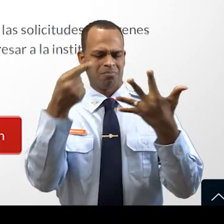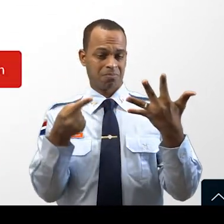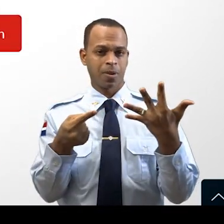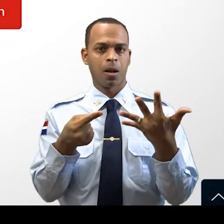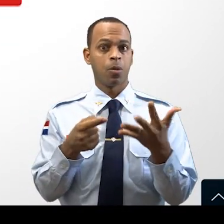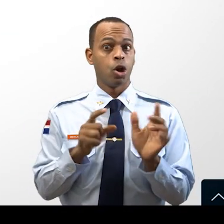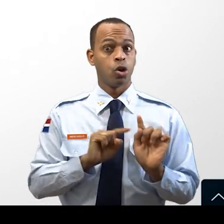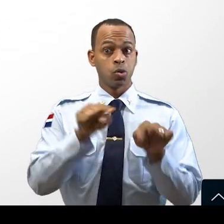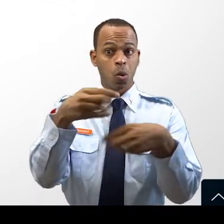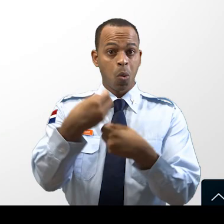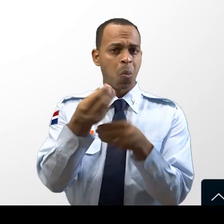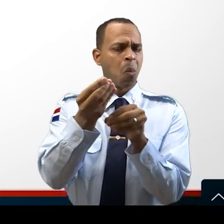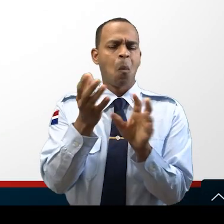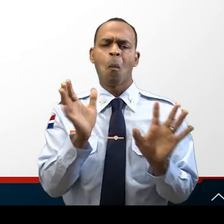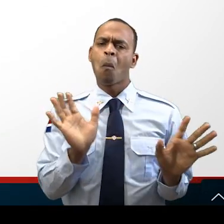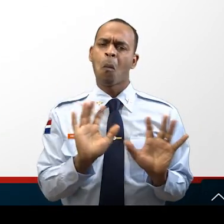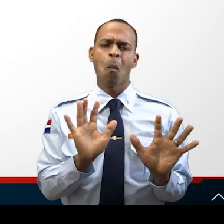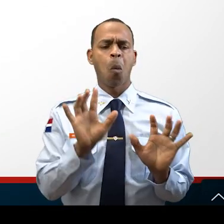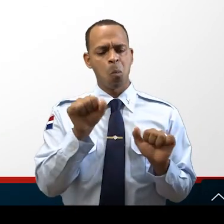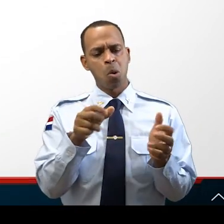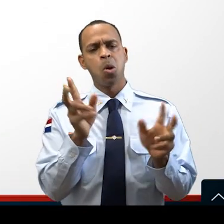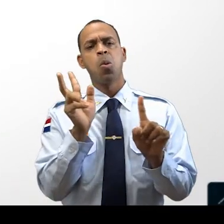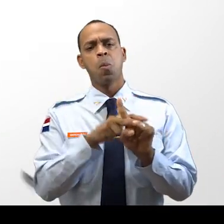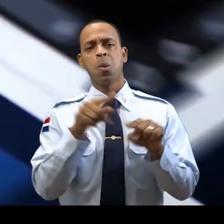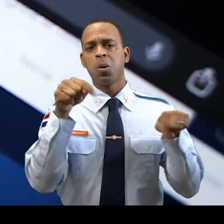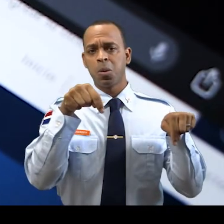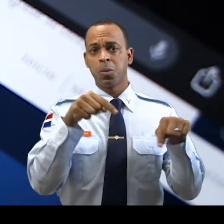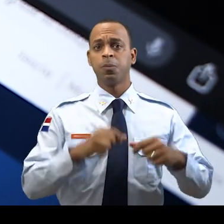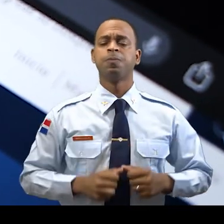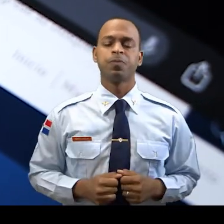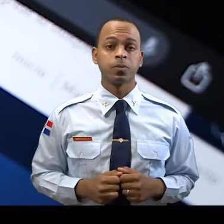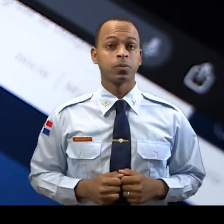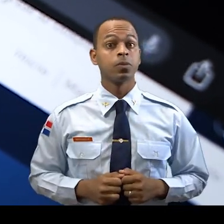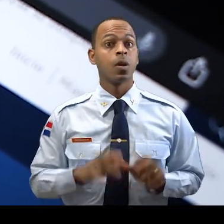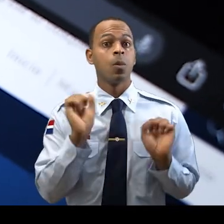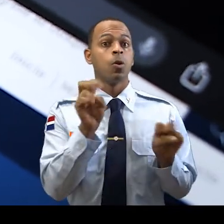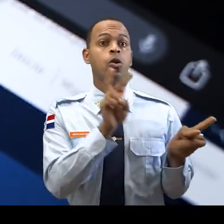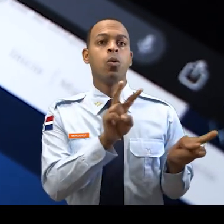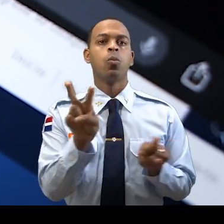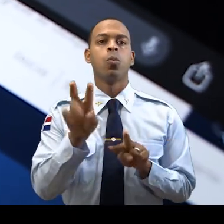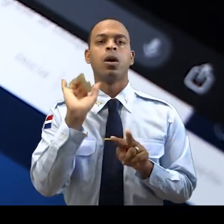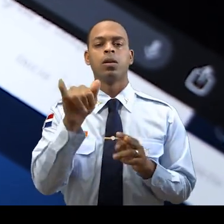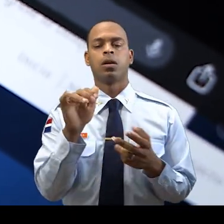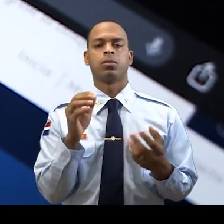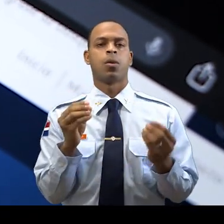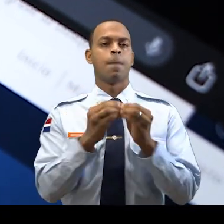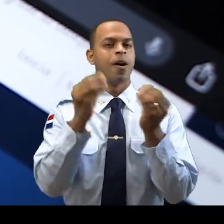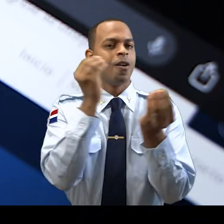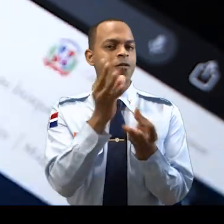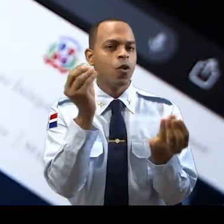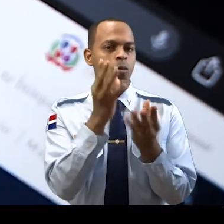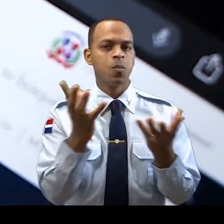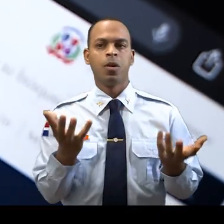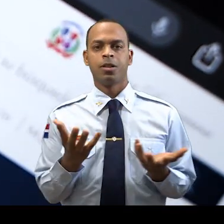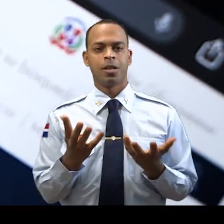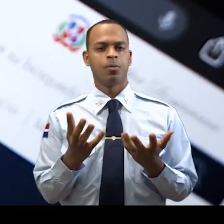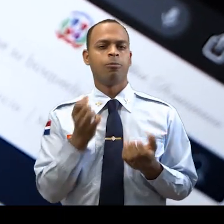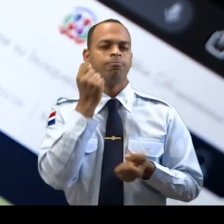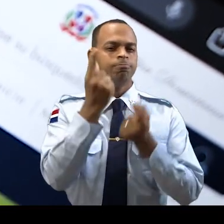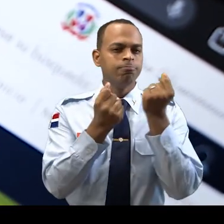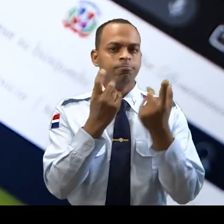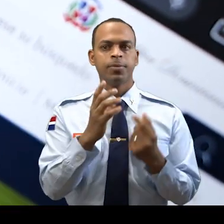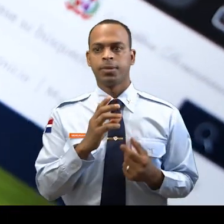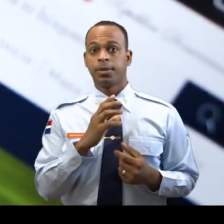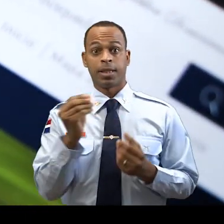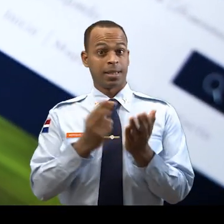sin necesidad de presentarse a nuestras instalaciones. Podemos ver que es un portal más informativo, intuitivo